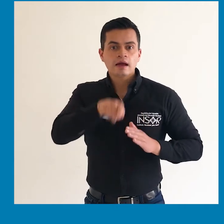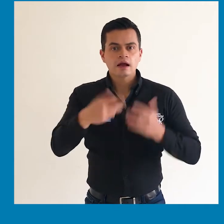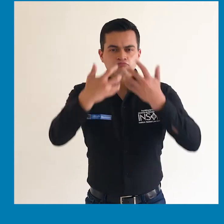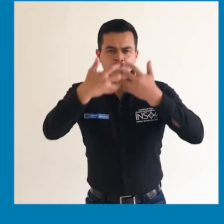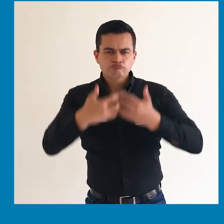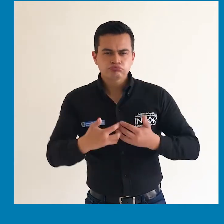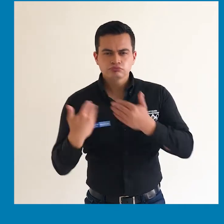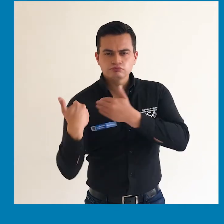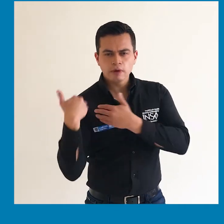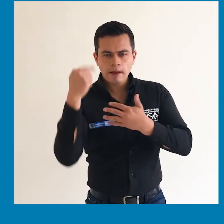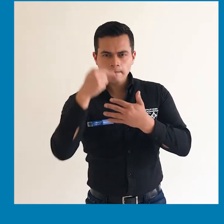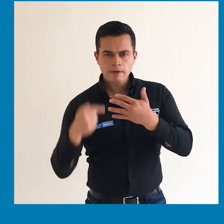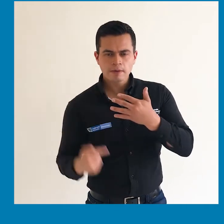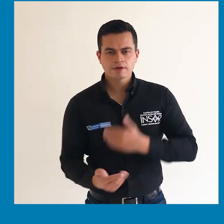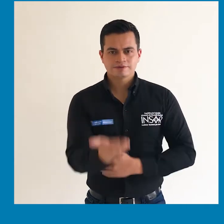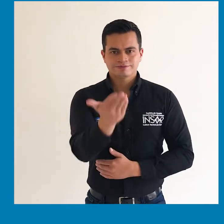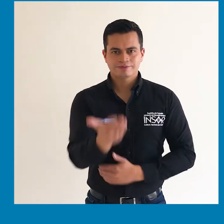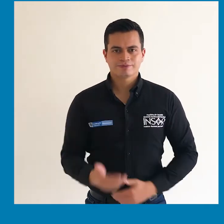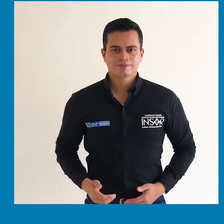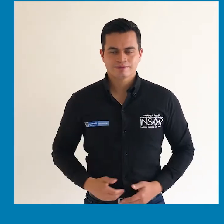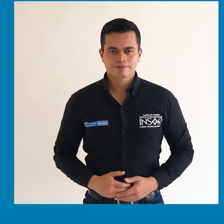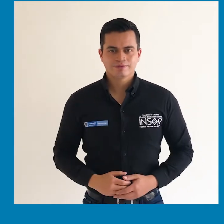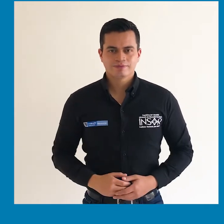Funciones de la Secretaría Técnica